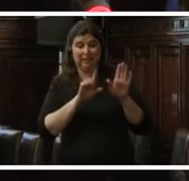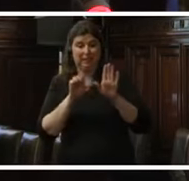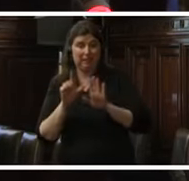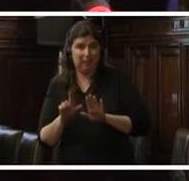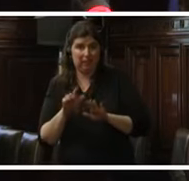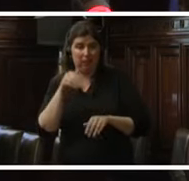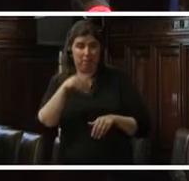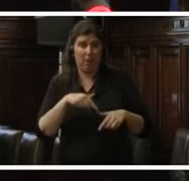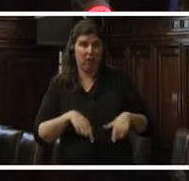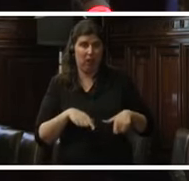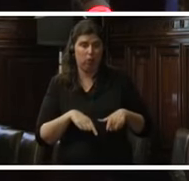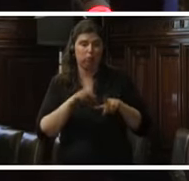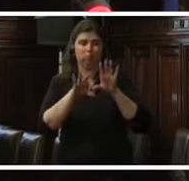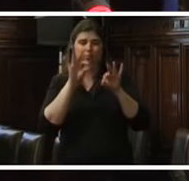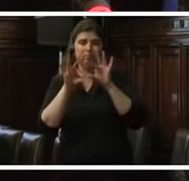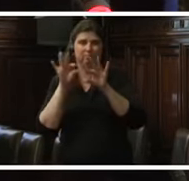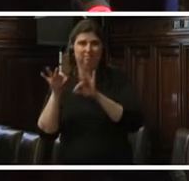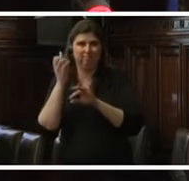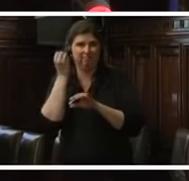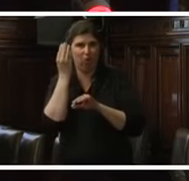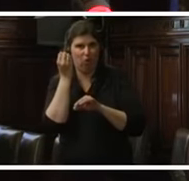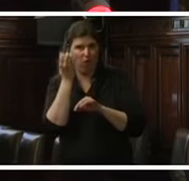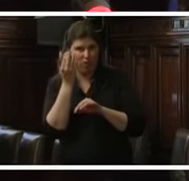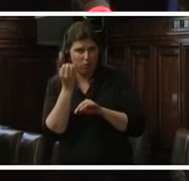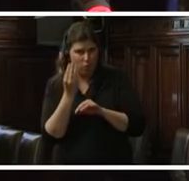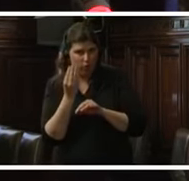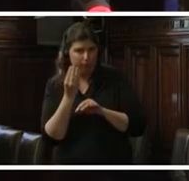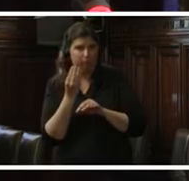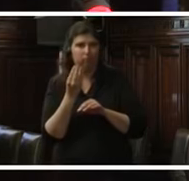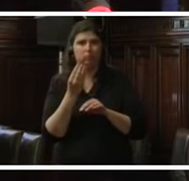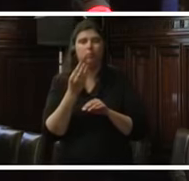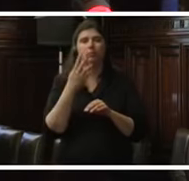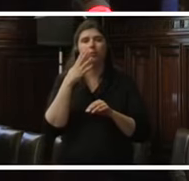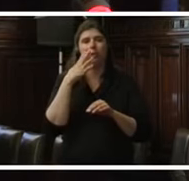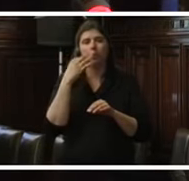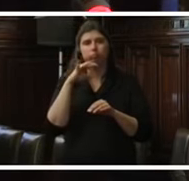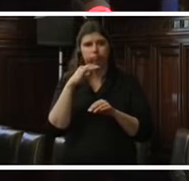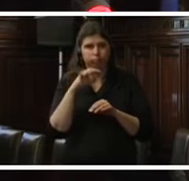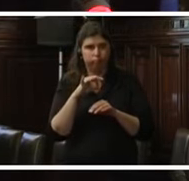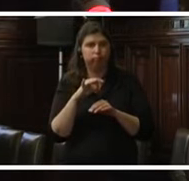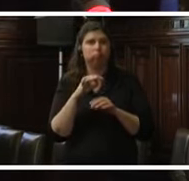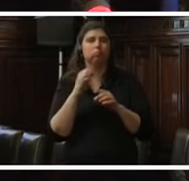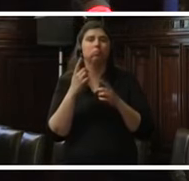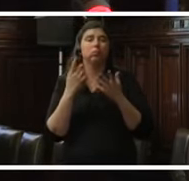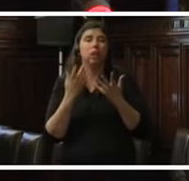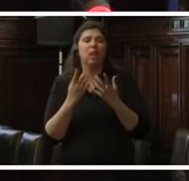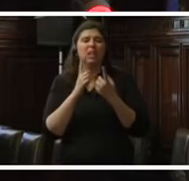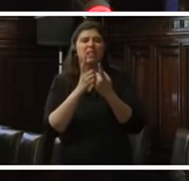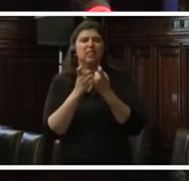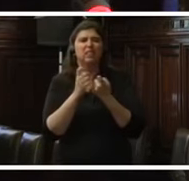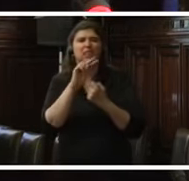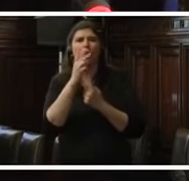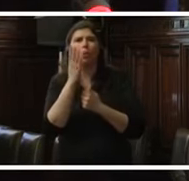elegidos por el Congreso, el nuestro es un Congreso de carácter unicameral. Se necesitan las dos terceras